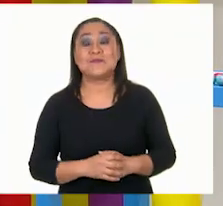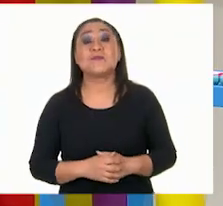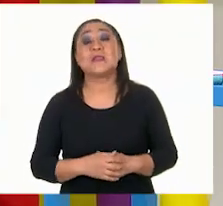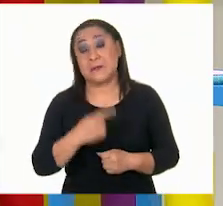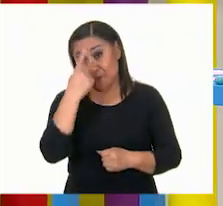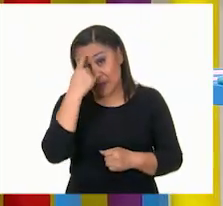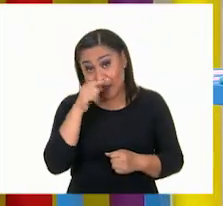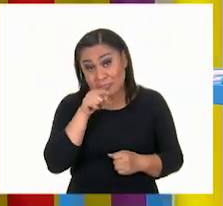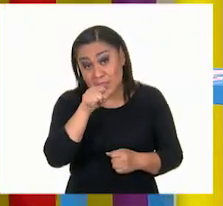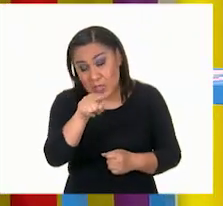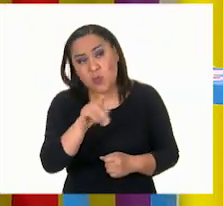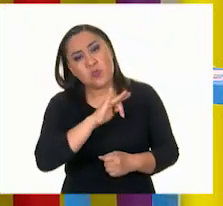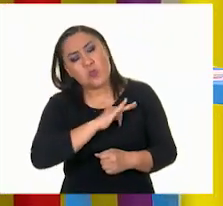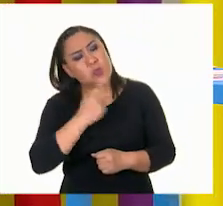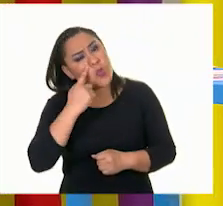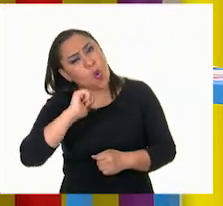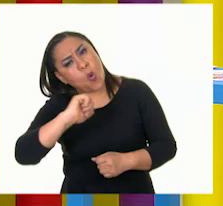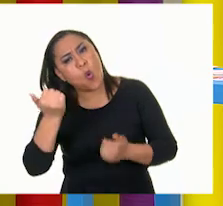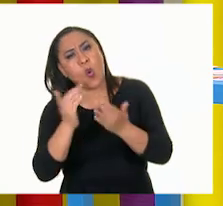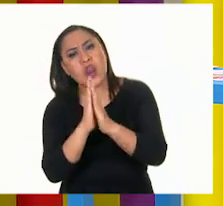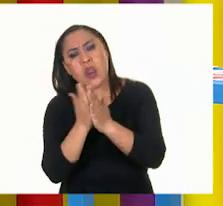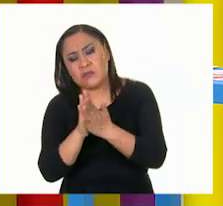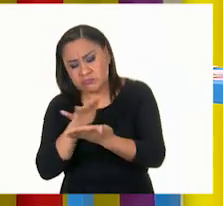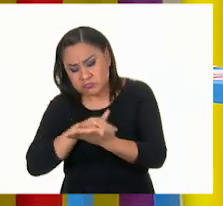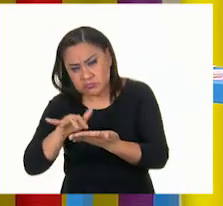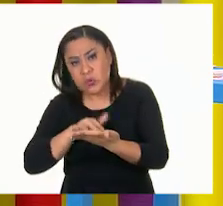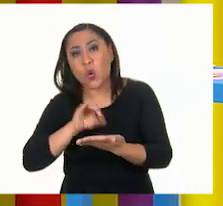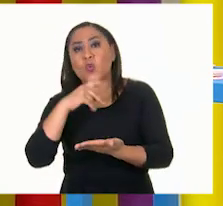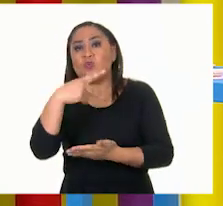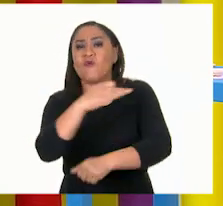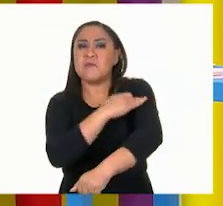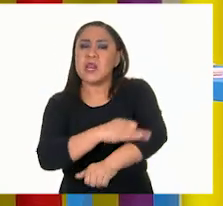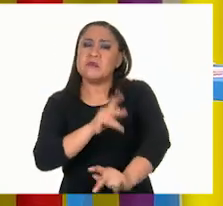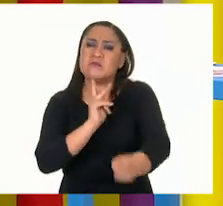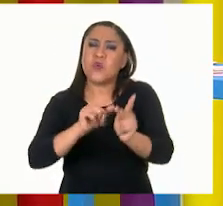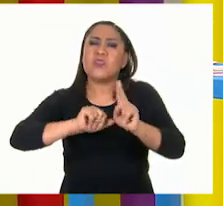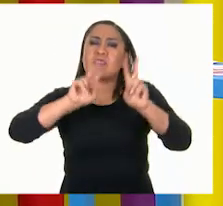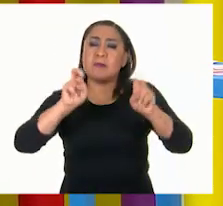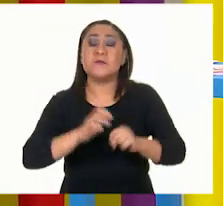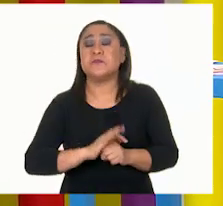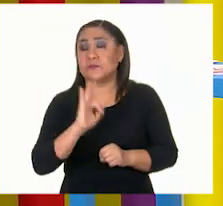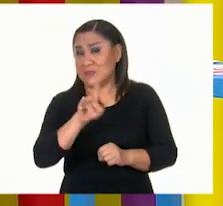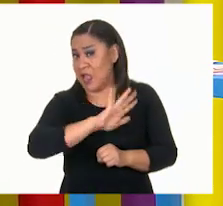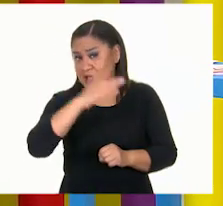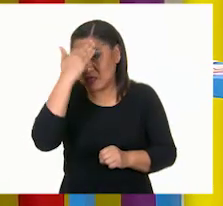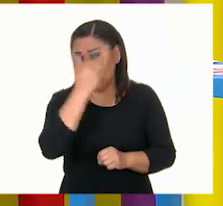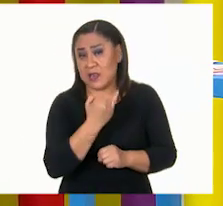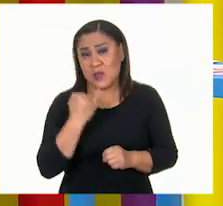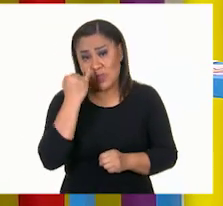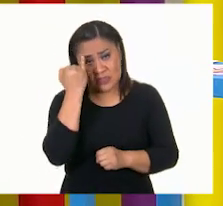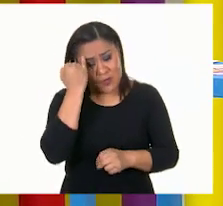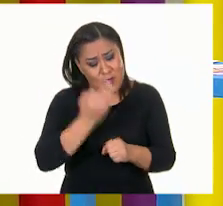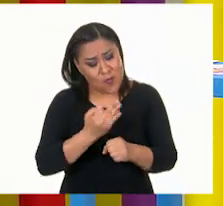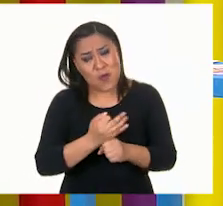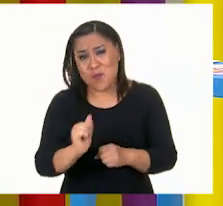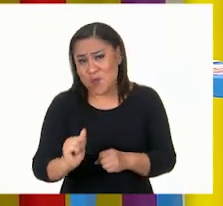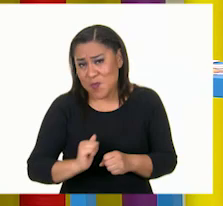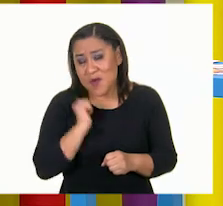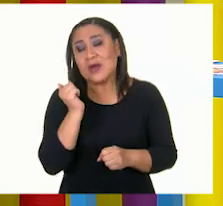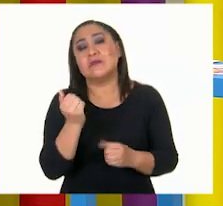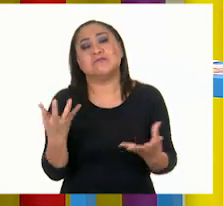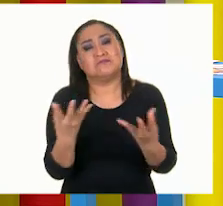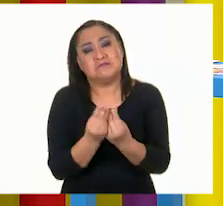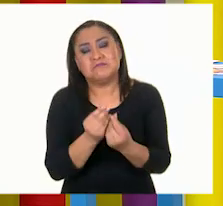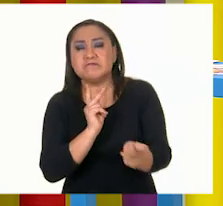para ti, si te es posible, consulta otros libros y comenta el tema de hoy con tu familia. Si tienes la fortuna de hablar una lengua indígena, aprovecha también este momento